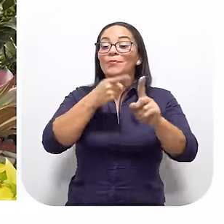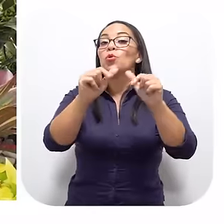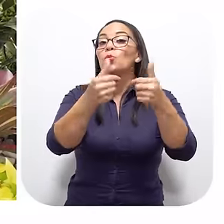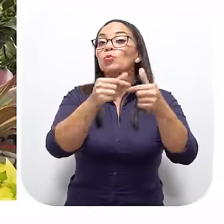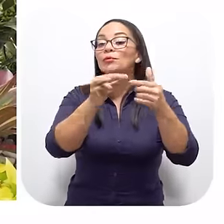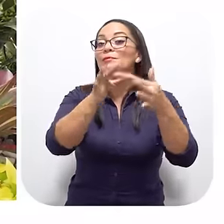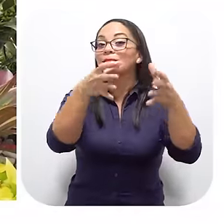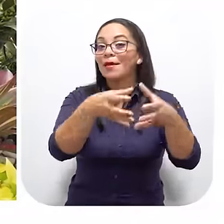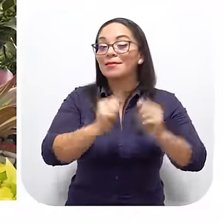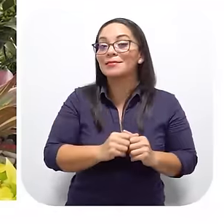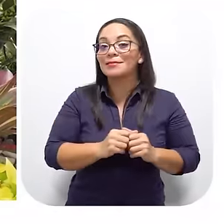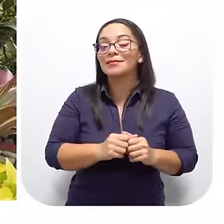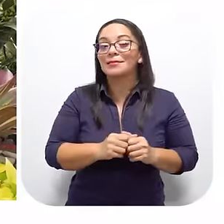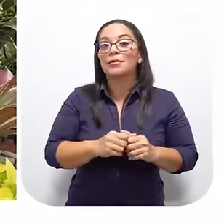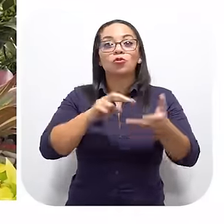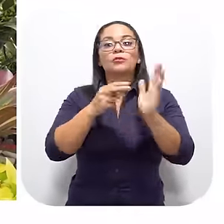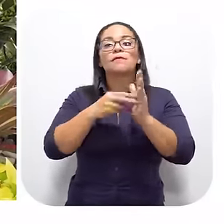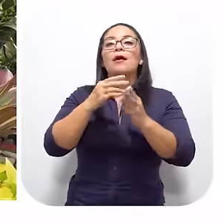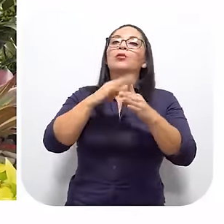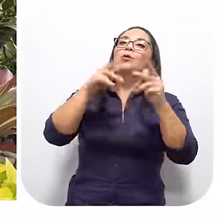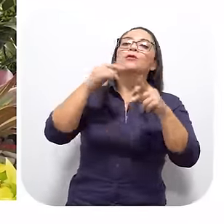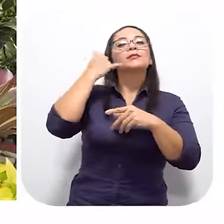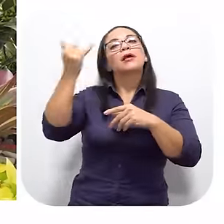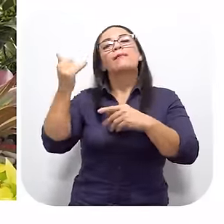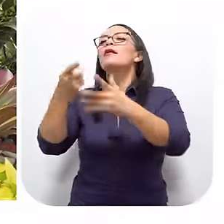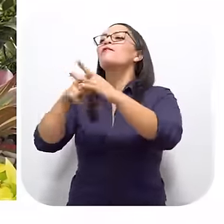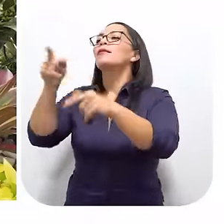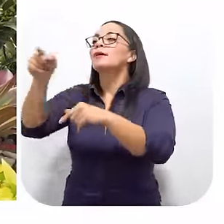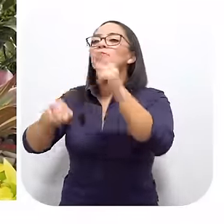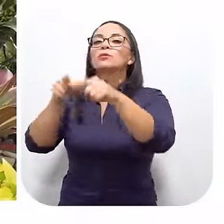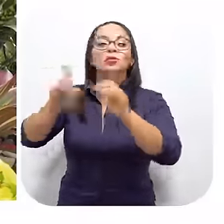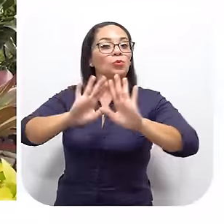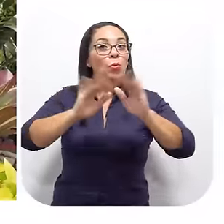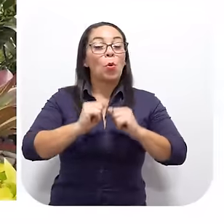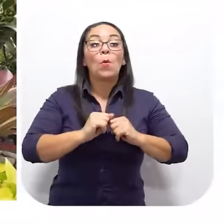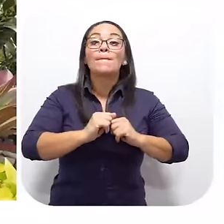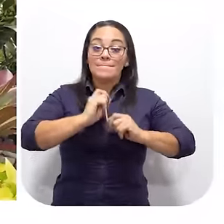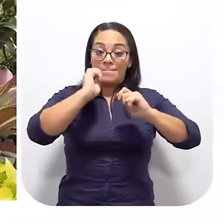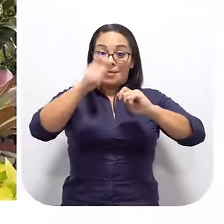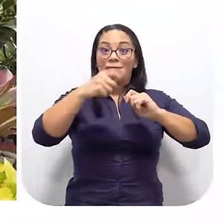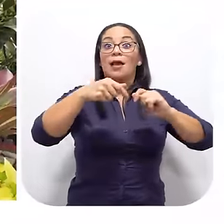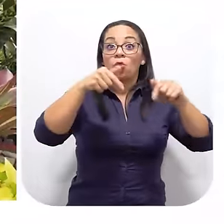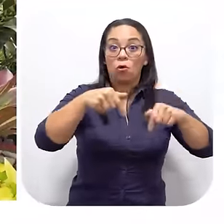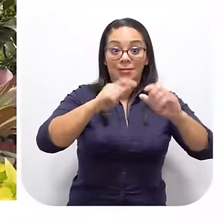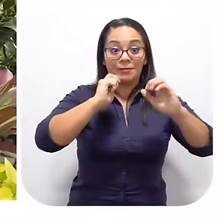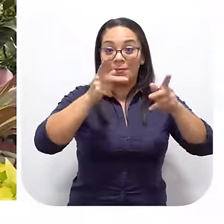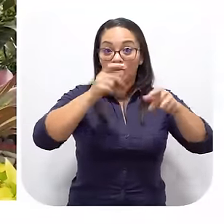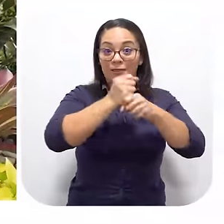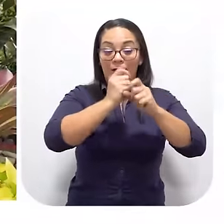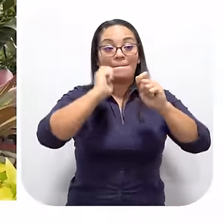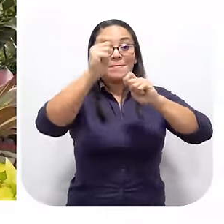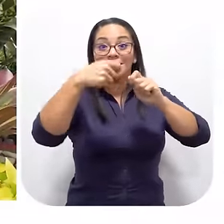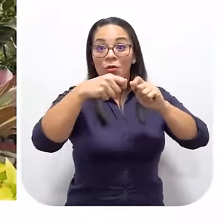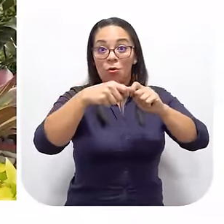grupos especiales No es que todo el mundo Llama Y dice Arregleme tal cosa No Los pescadores De este país Llevaron